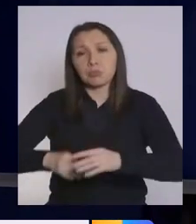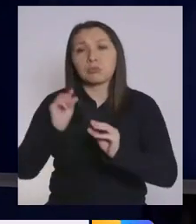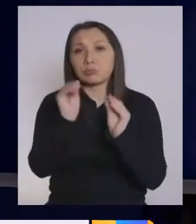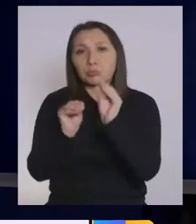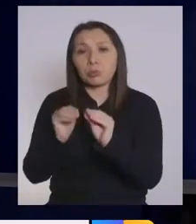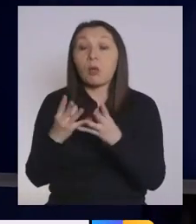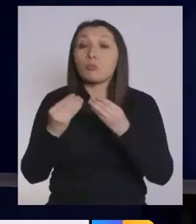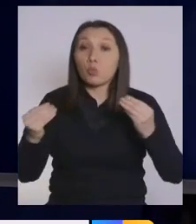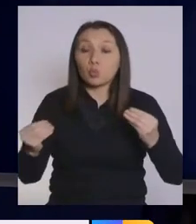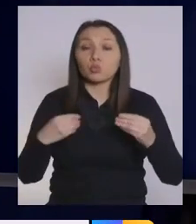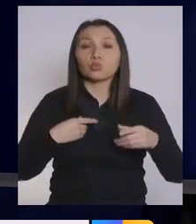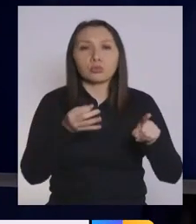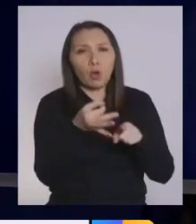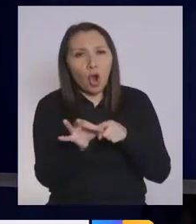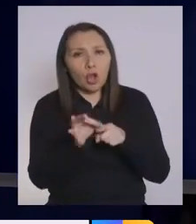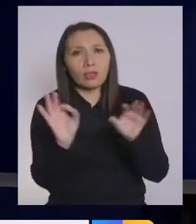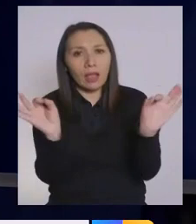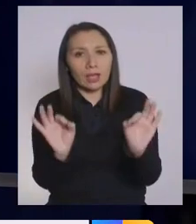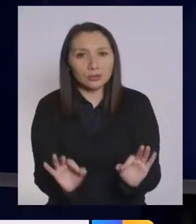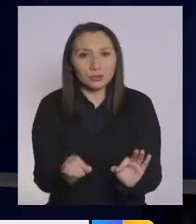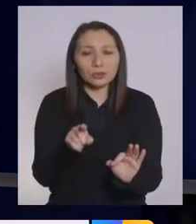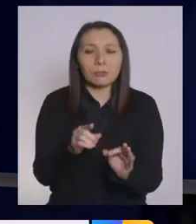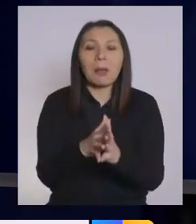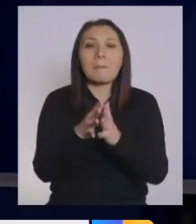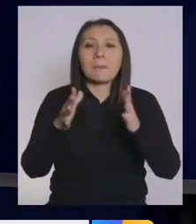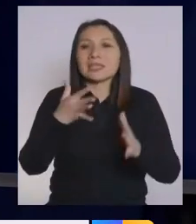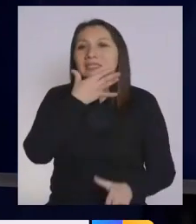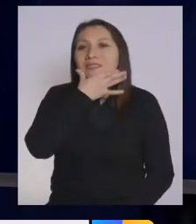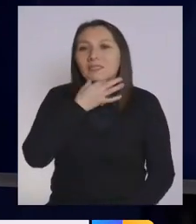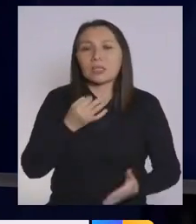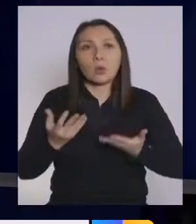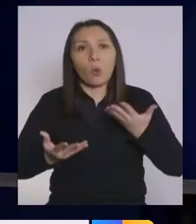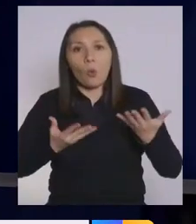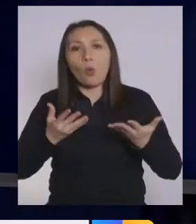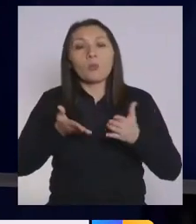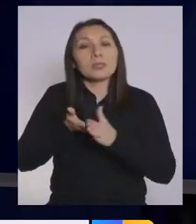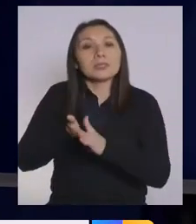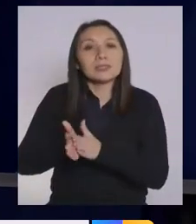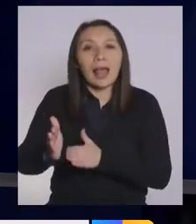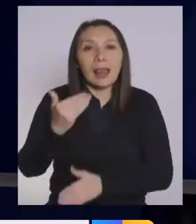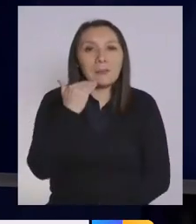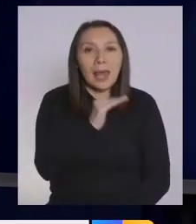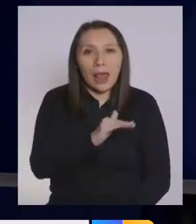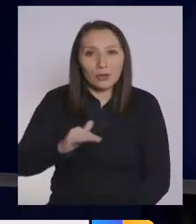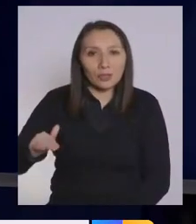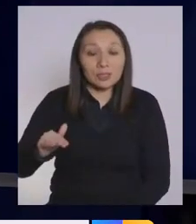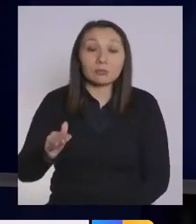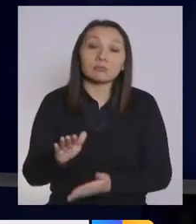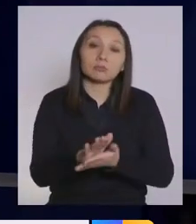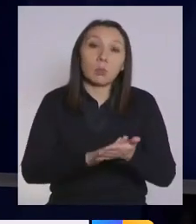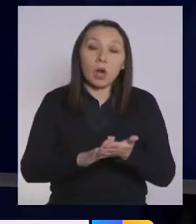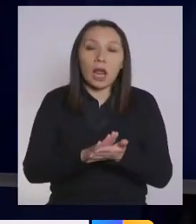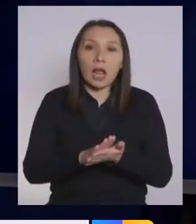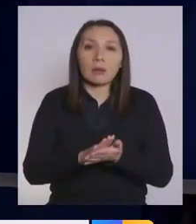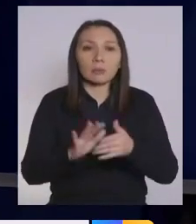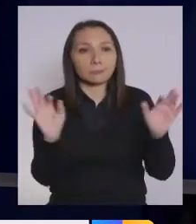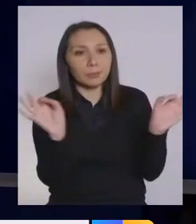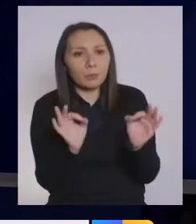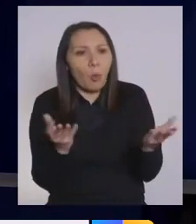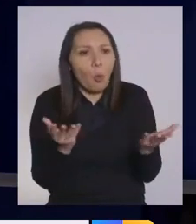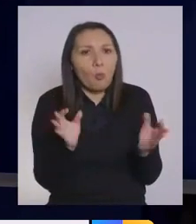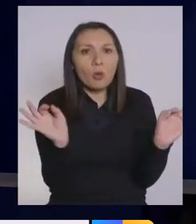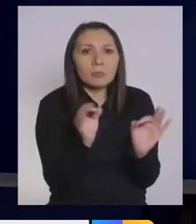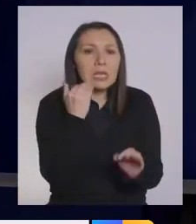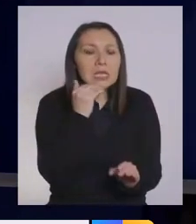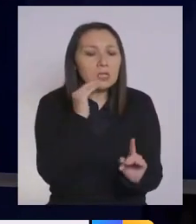múltiples recomendaciones para hacer más fácil esta salida a los niños, como, por ejemplo, explicarles, como,